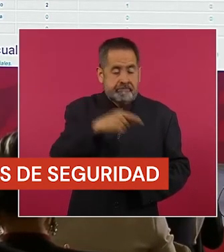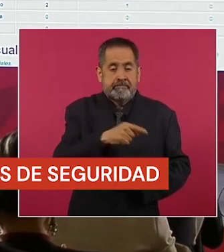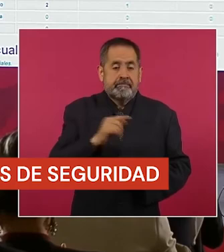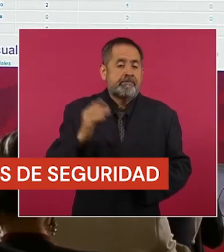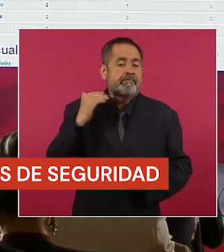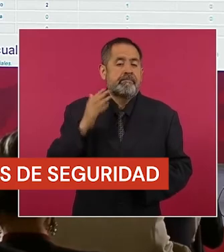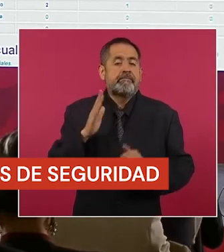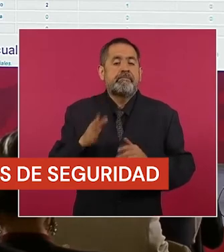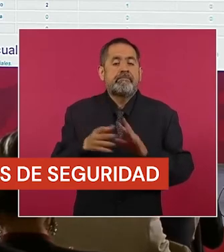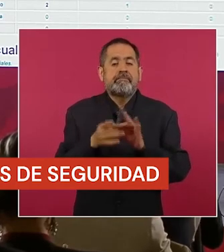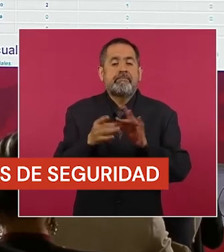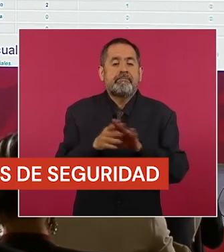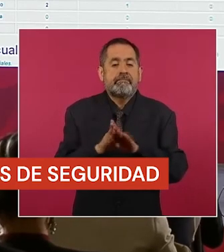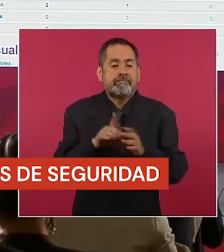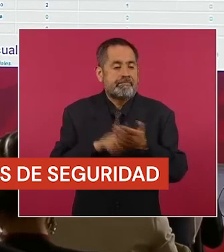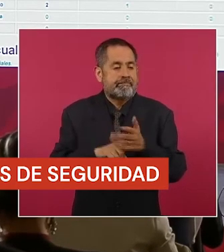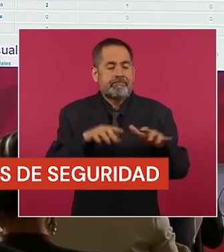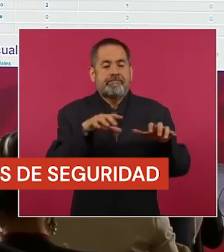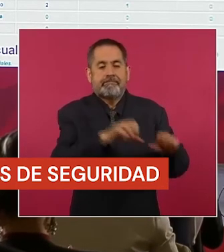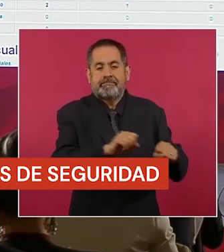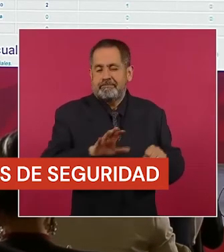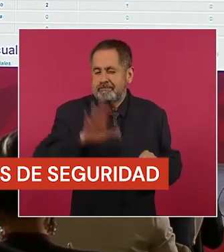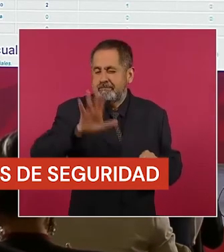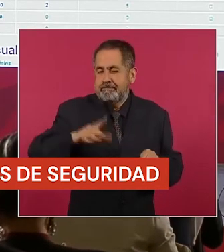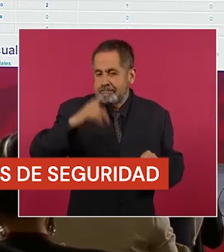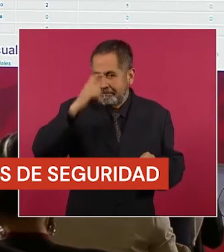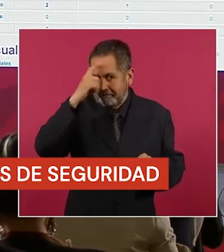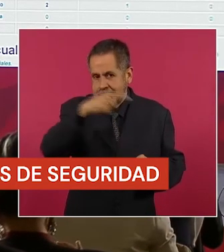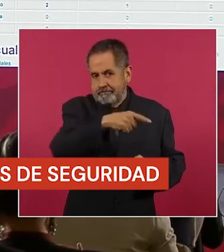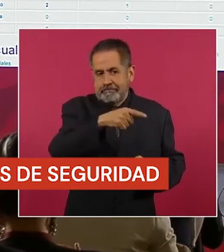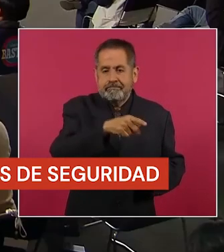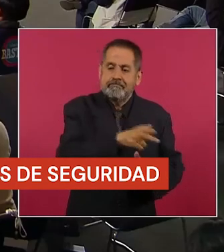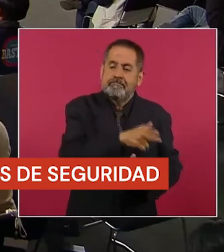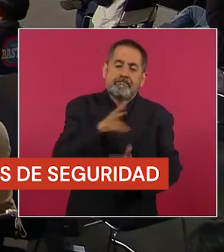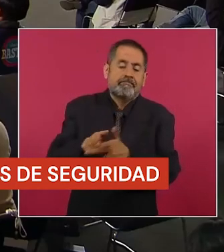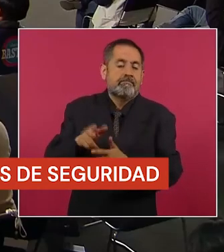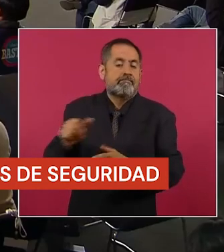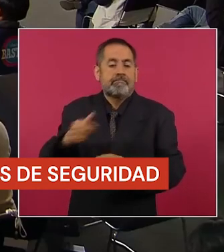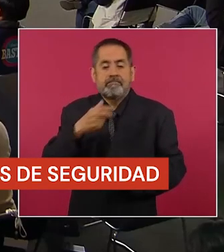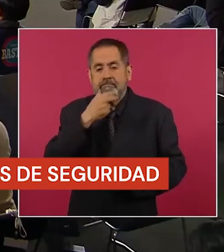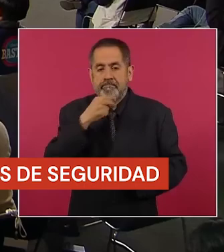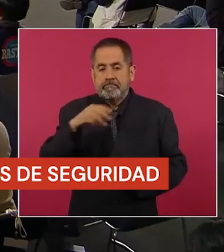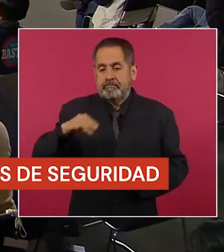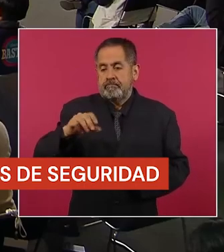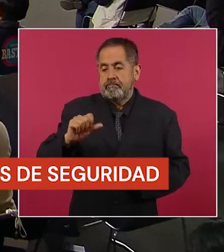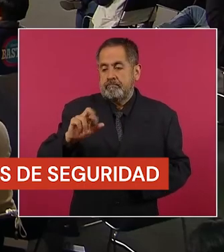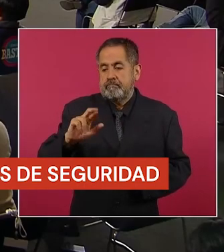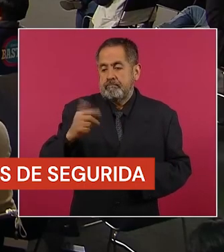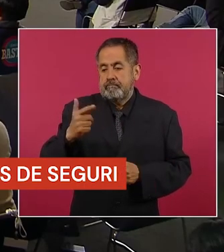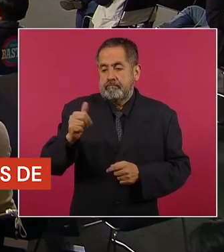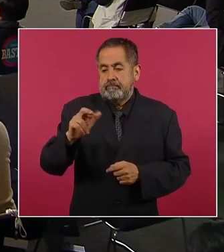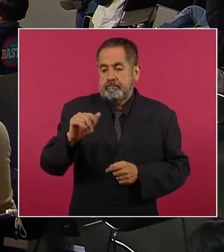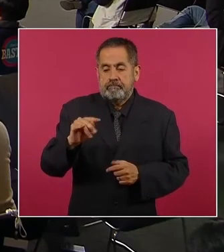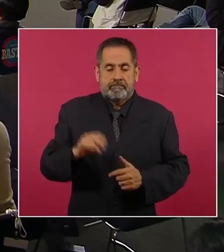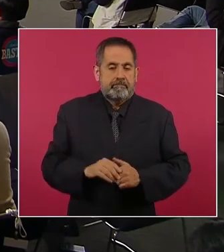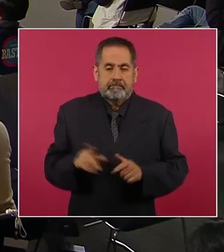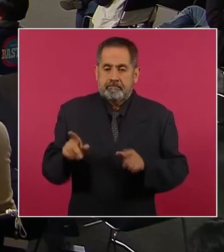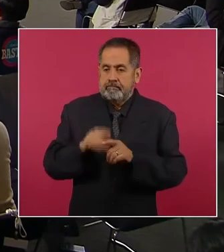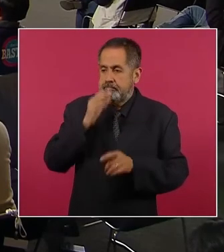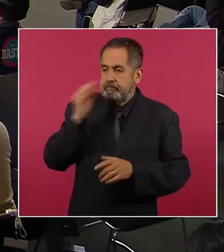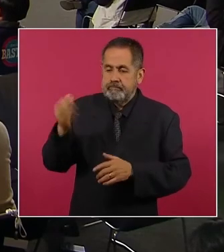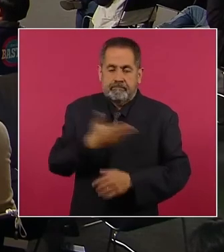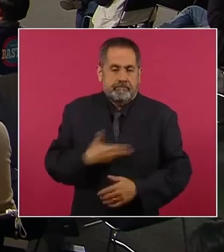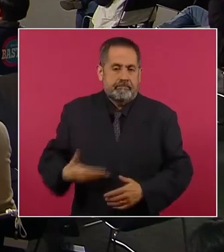detenido el presunto autor intelectual del homicidio de Margarito Martínez. Sería cuanto, señor presidente.